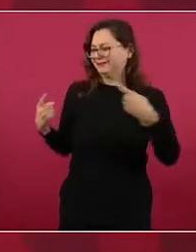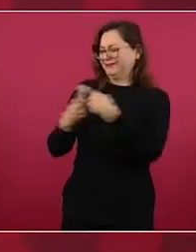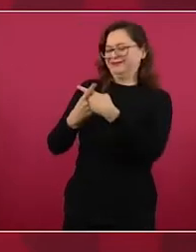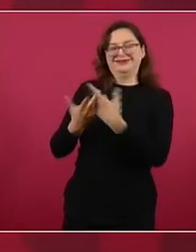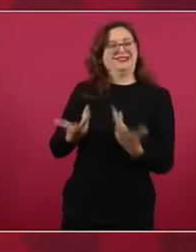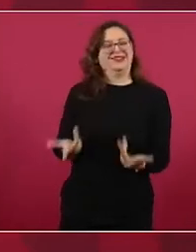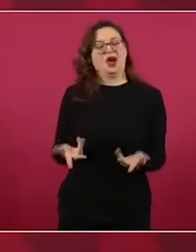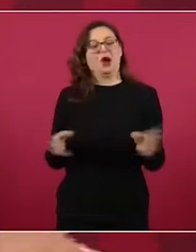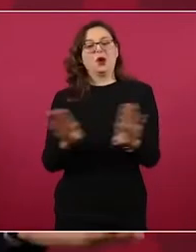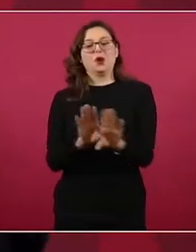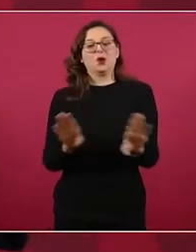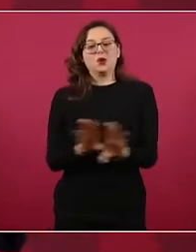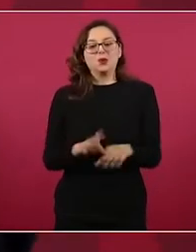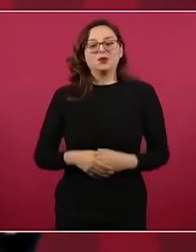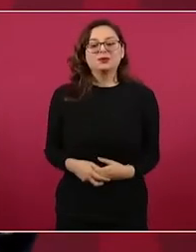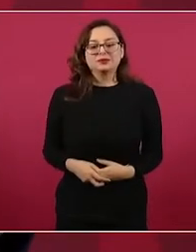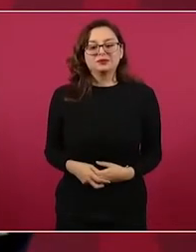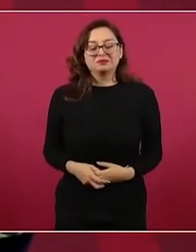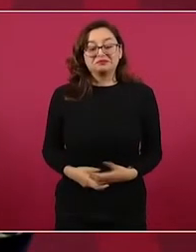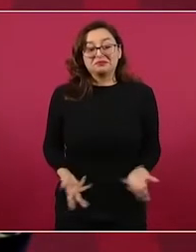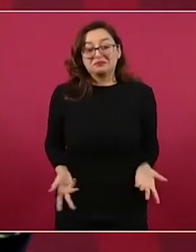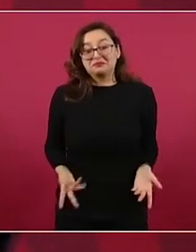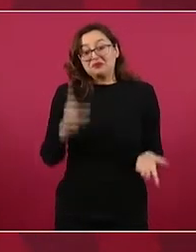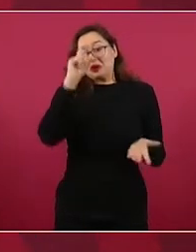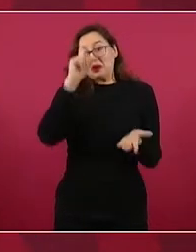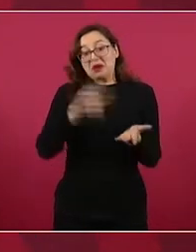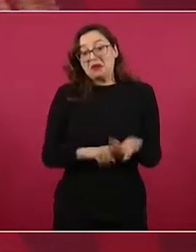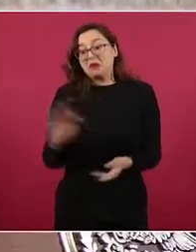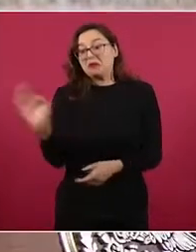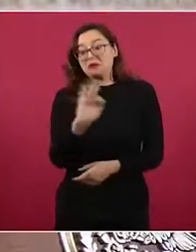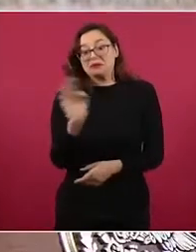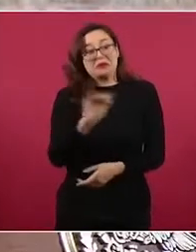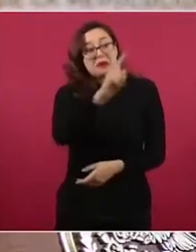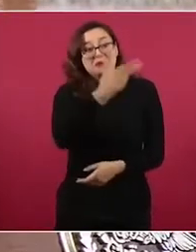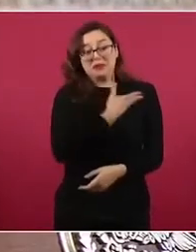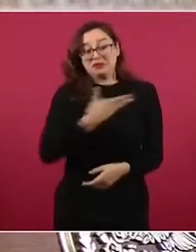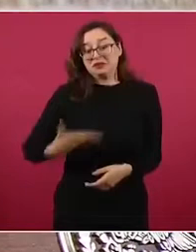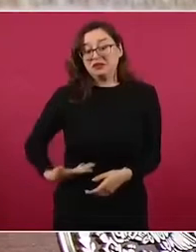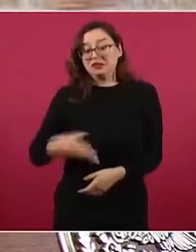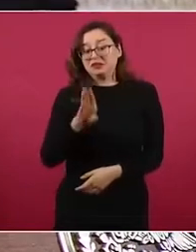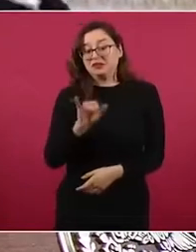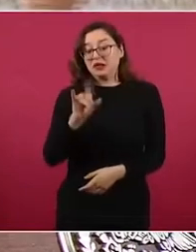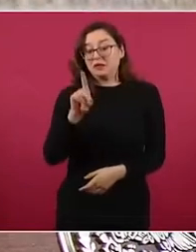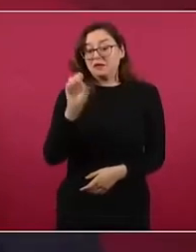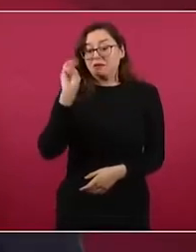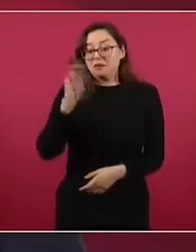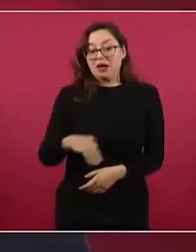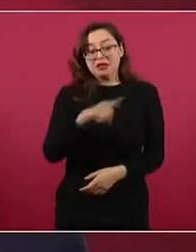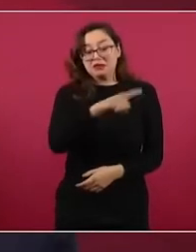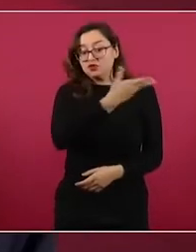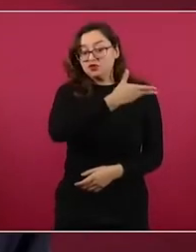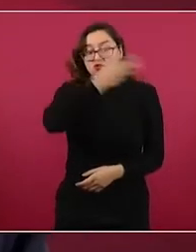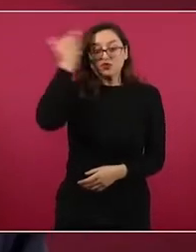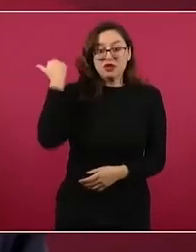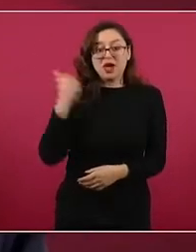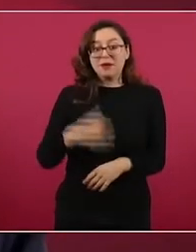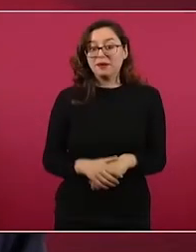Ni lo sabe el presidente Biden, si estoy con ganas de enviarle una carta